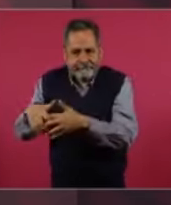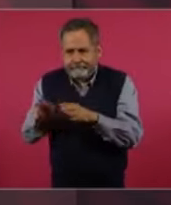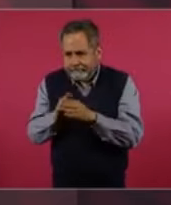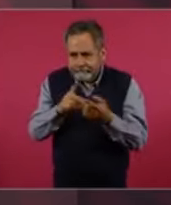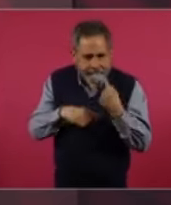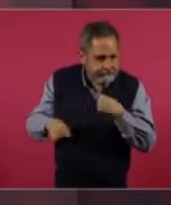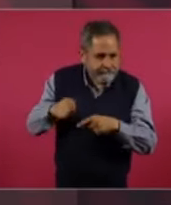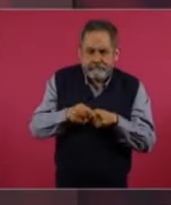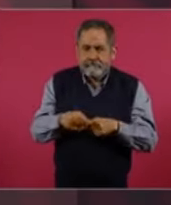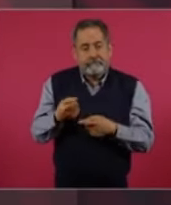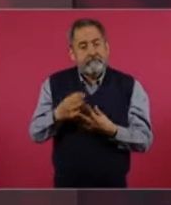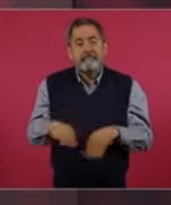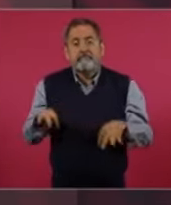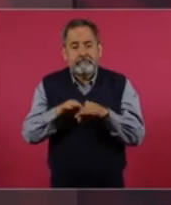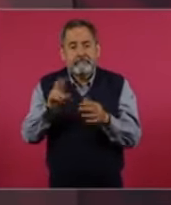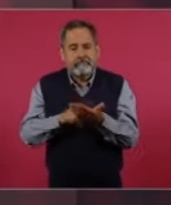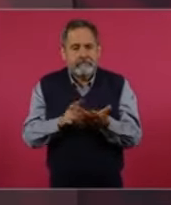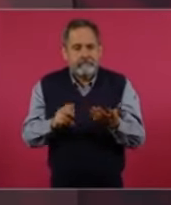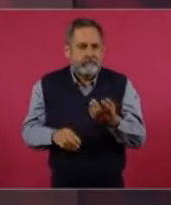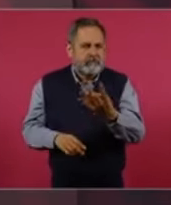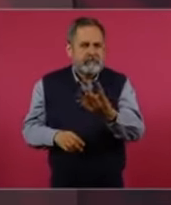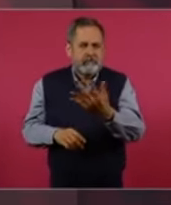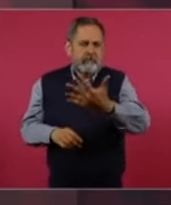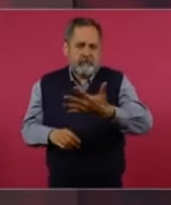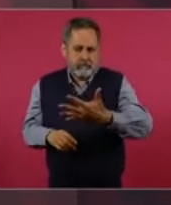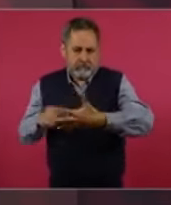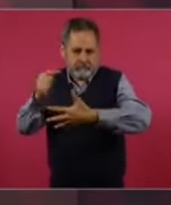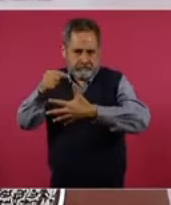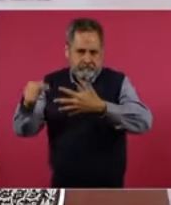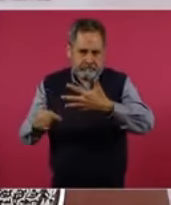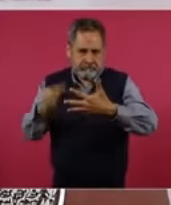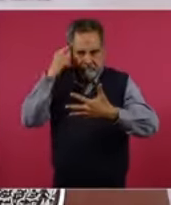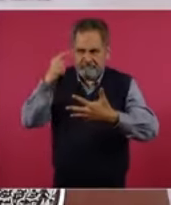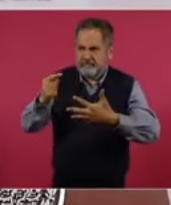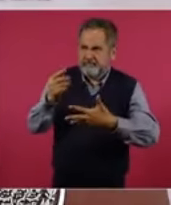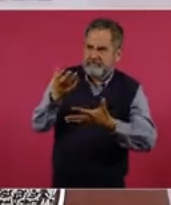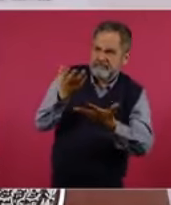importantísimas, son como cuatro motores para el desarrollo.